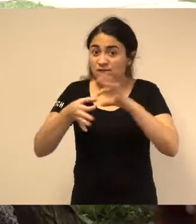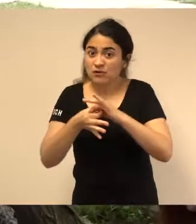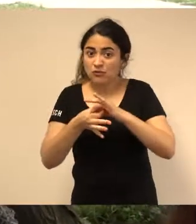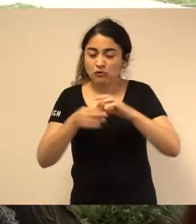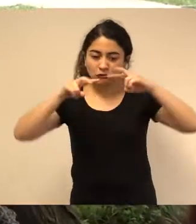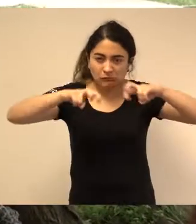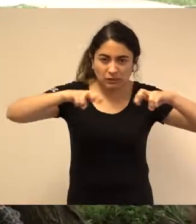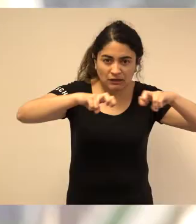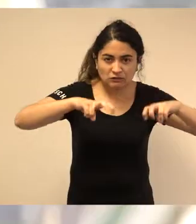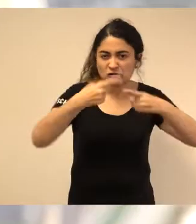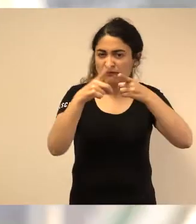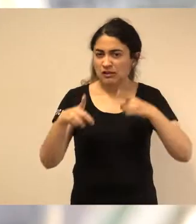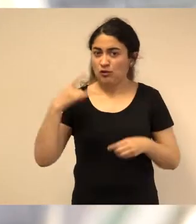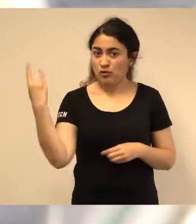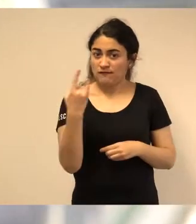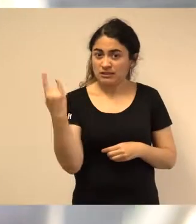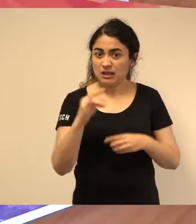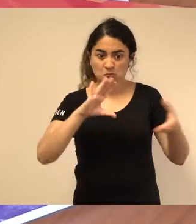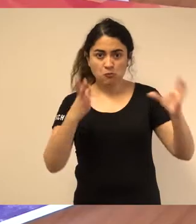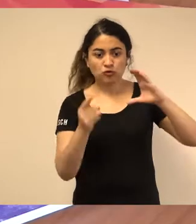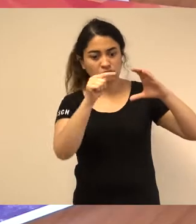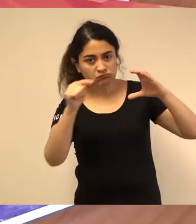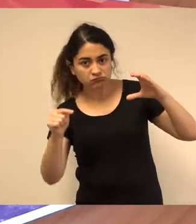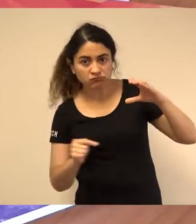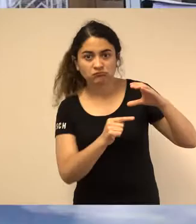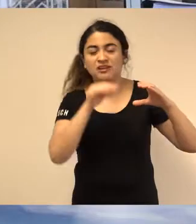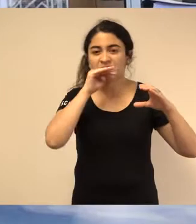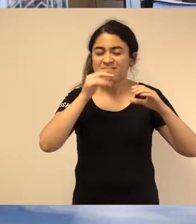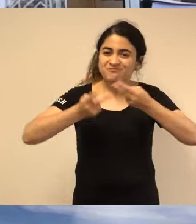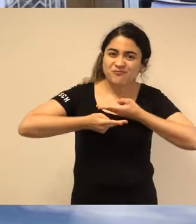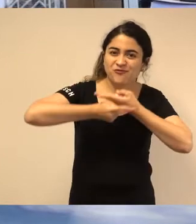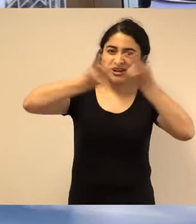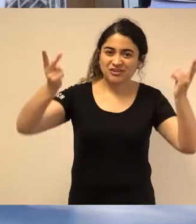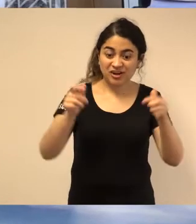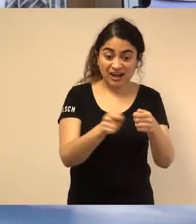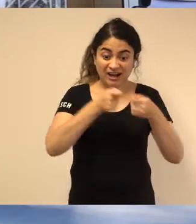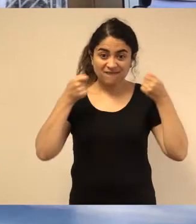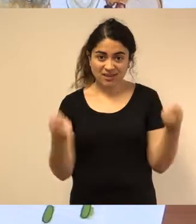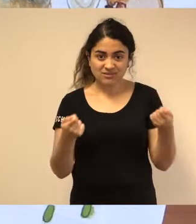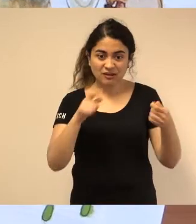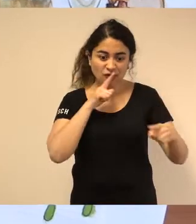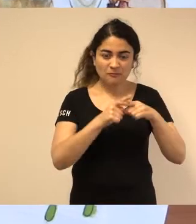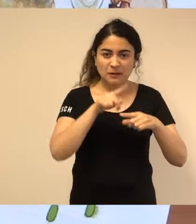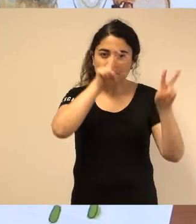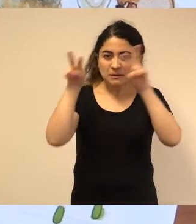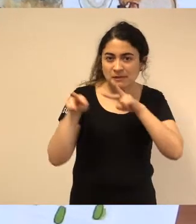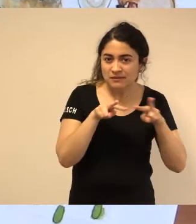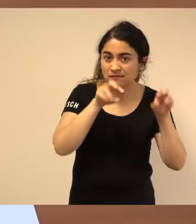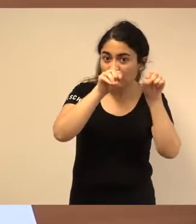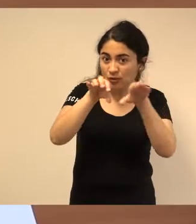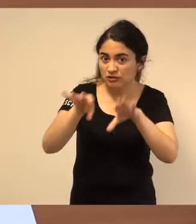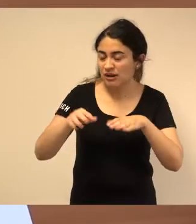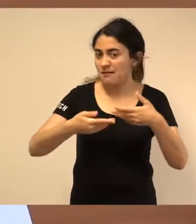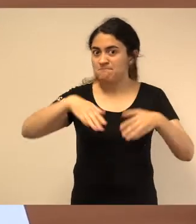de investigación en diversas universidades del mundo y la publicación periódica de nuestra revista Perspectiva Educacional, que es